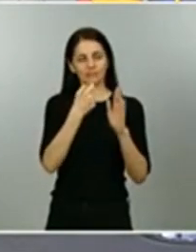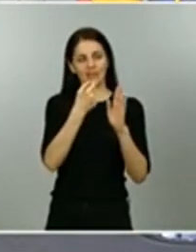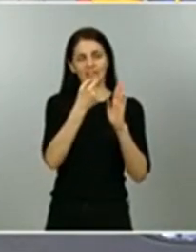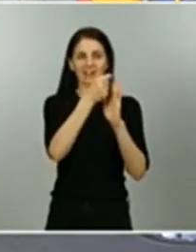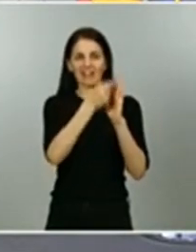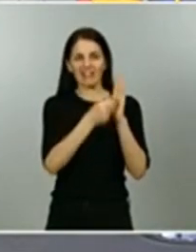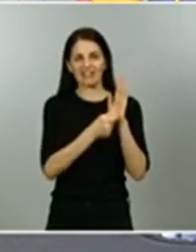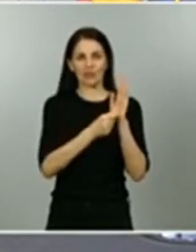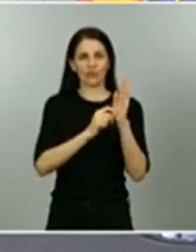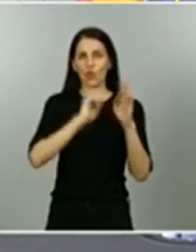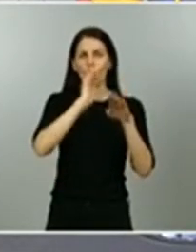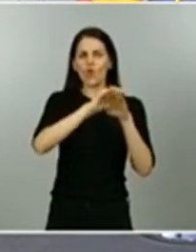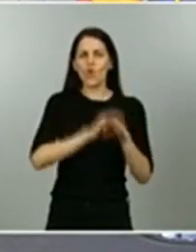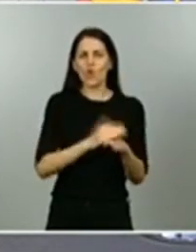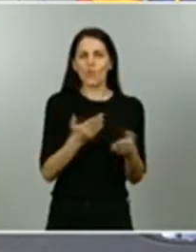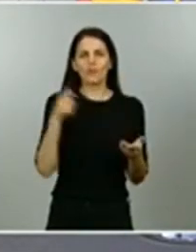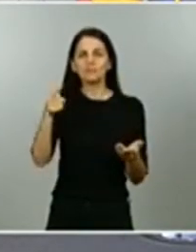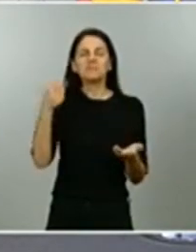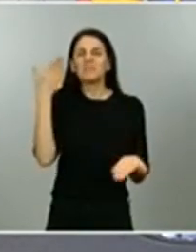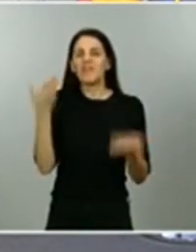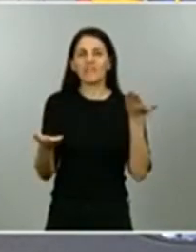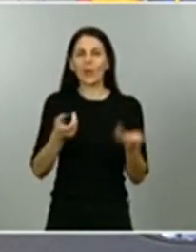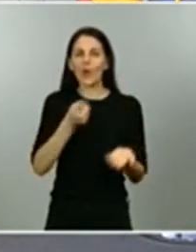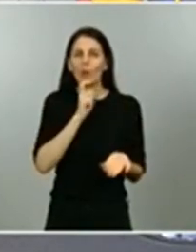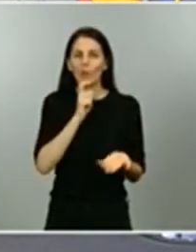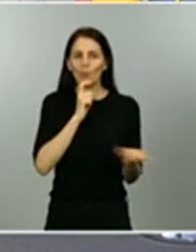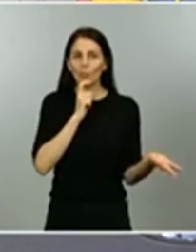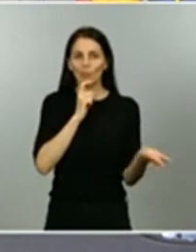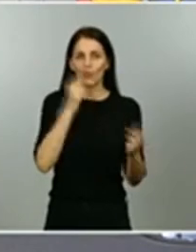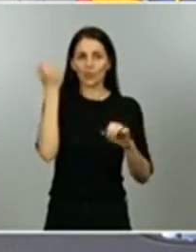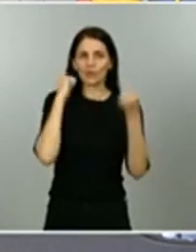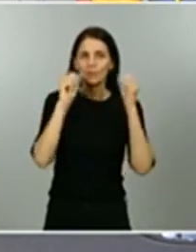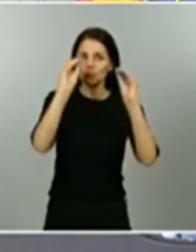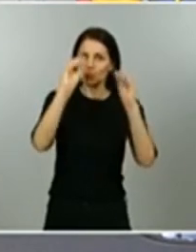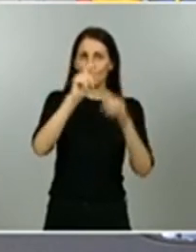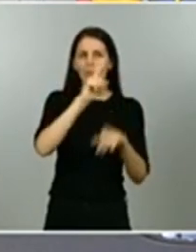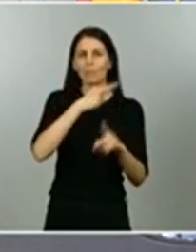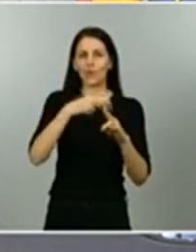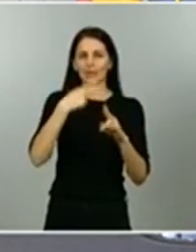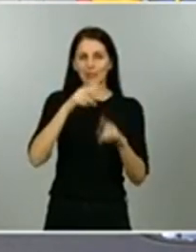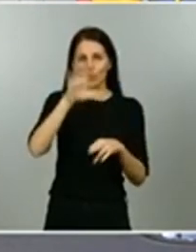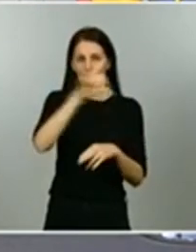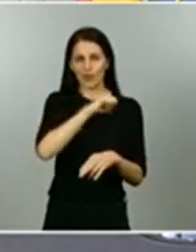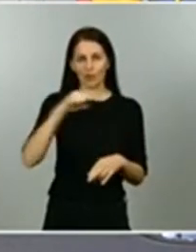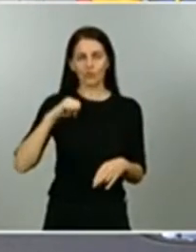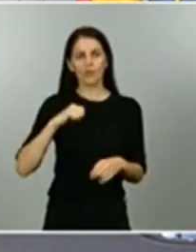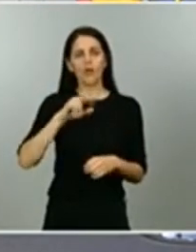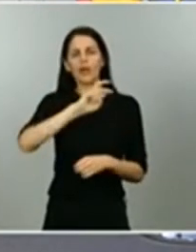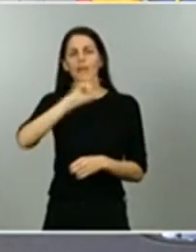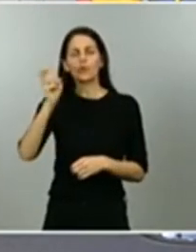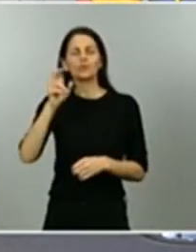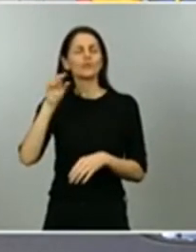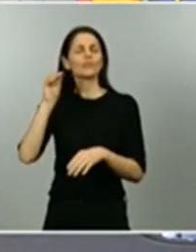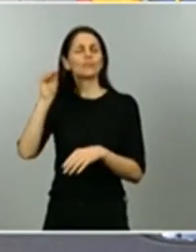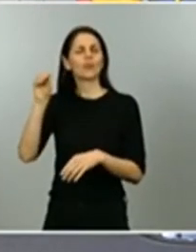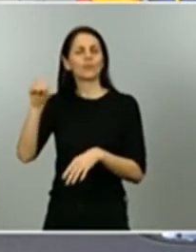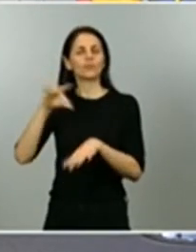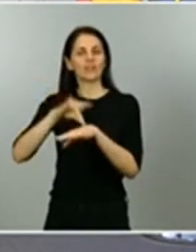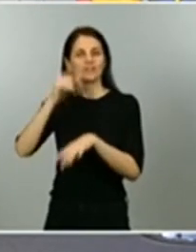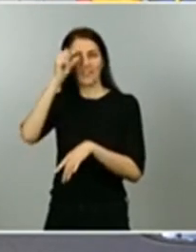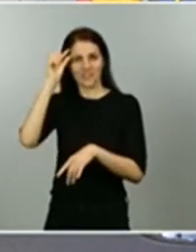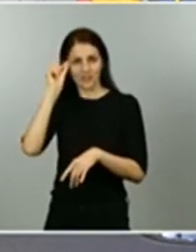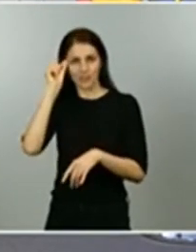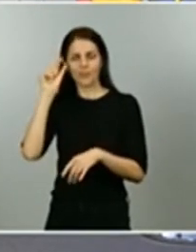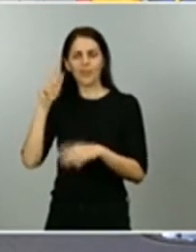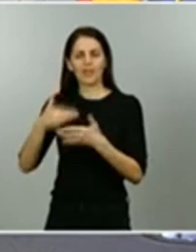que valoración hace de ese comportamiento político y por otro lado una duda para Fernando Simón porque según informa el país en